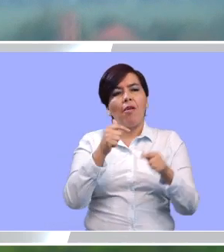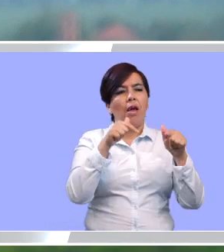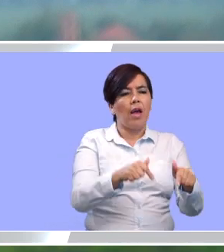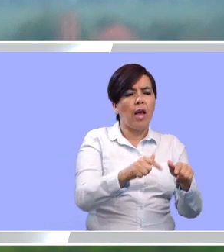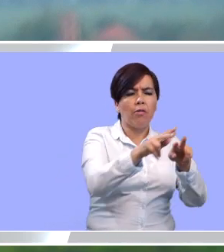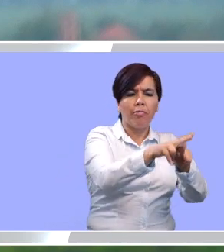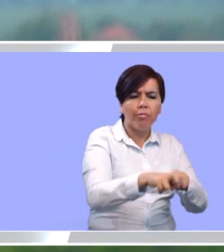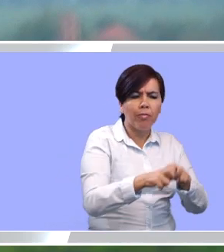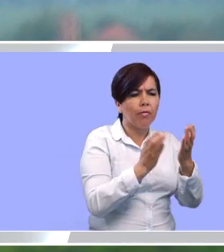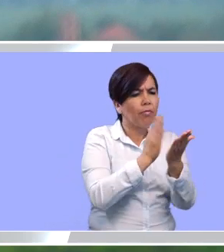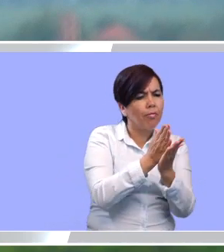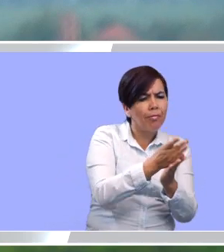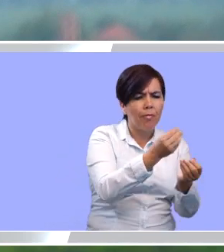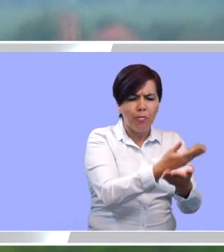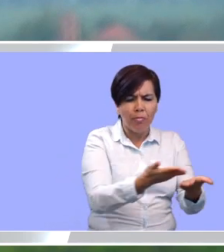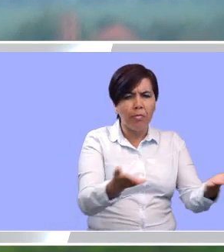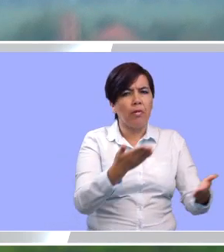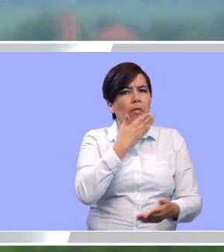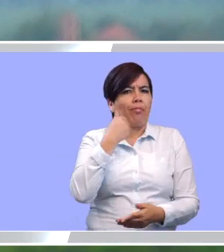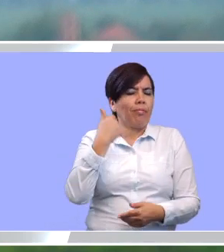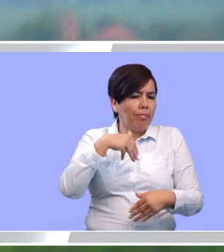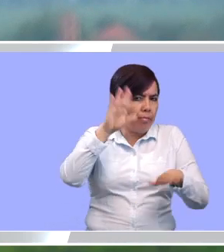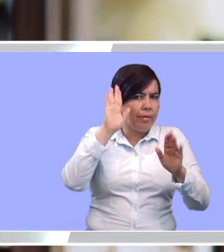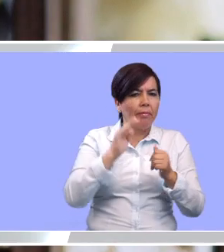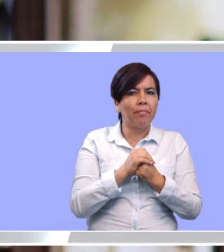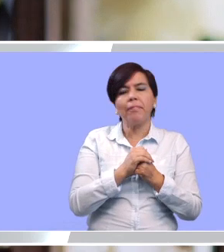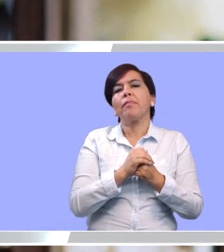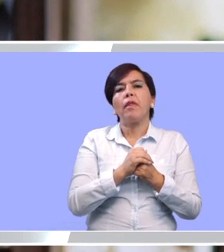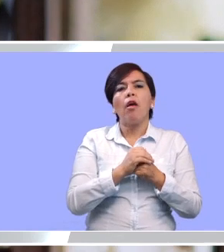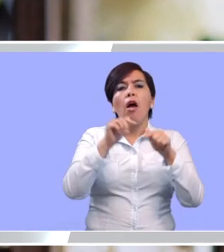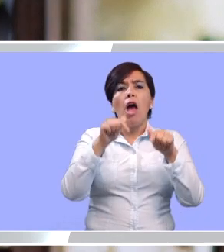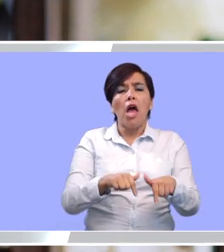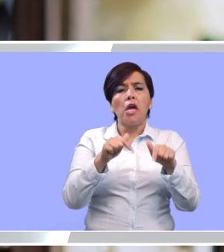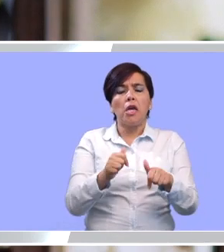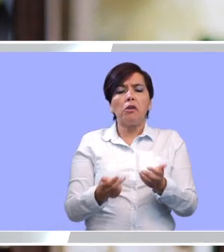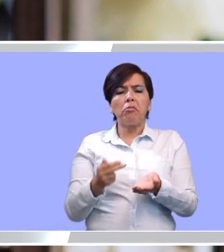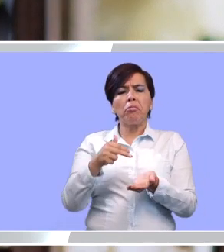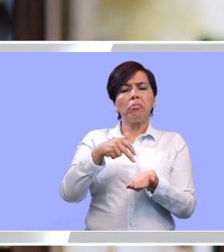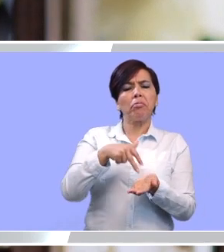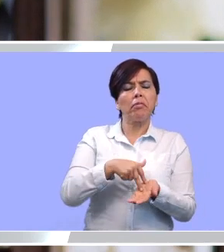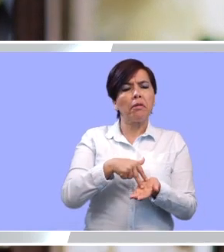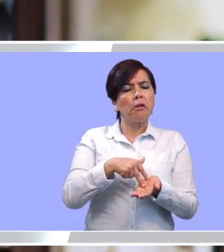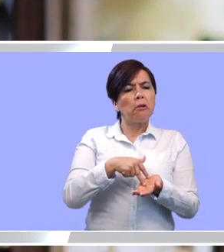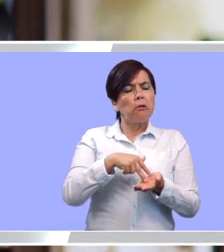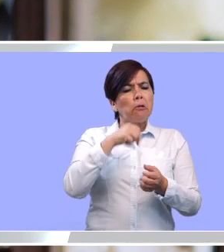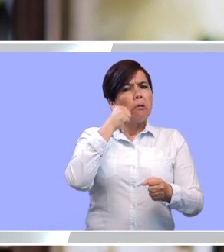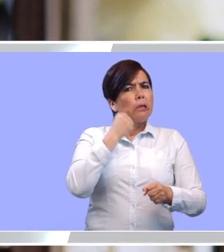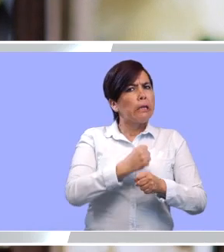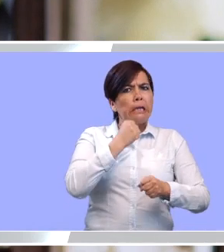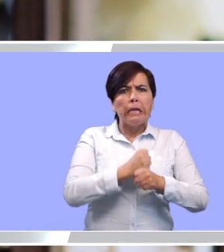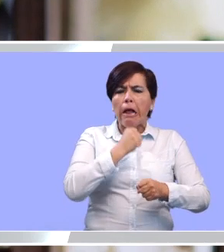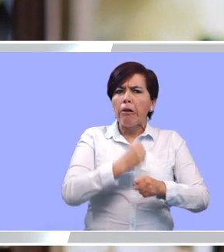producción y todos los productos salen del campo y el campo es lo mejor que podía haber. Nosotros esto aquí lo levantamos a pulso, nosotros no teníamos